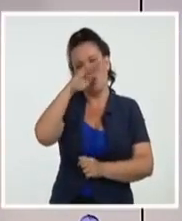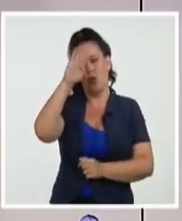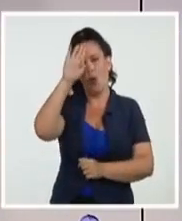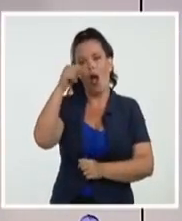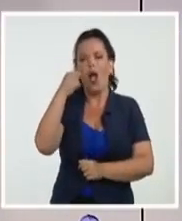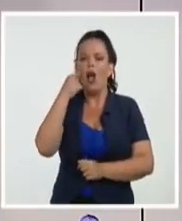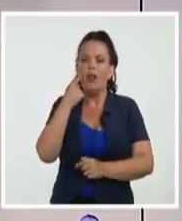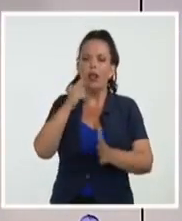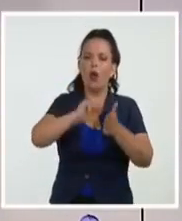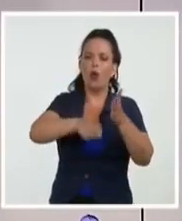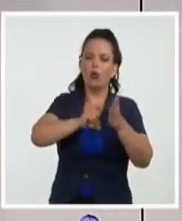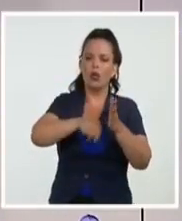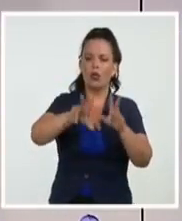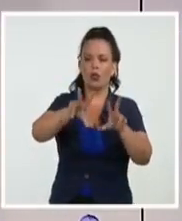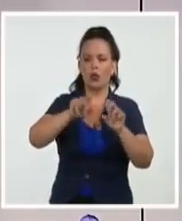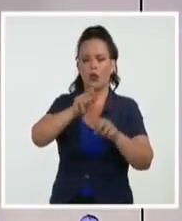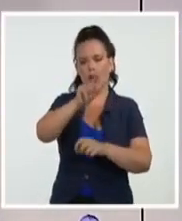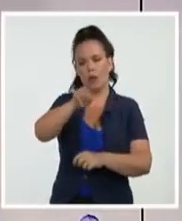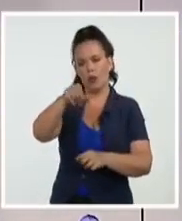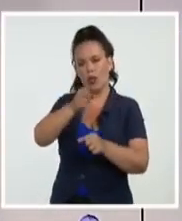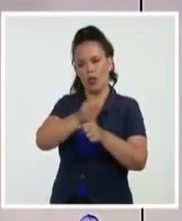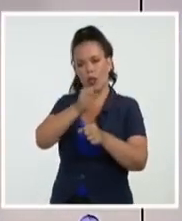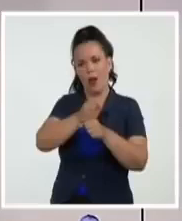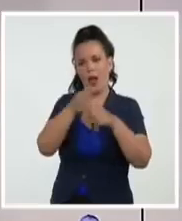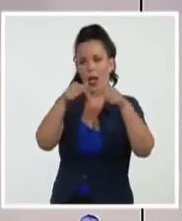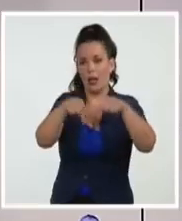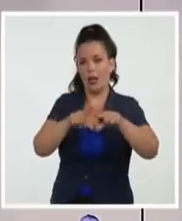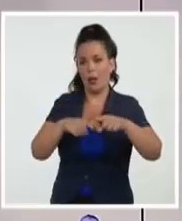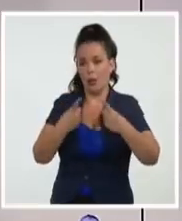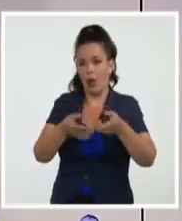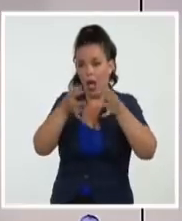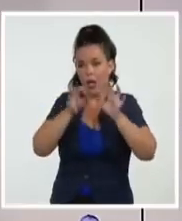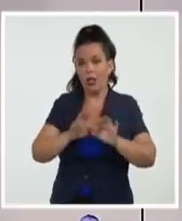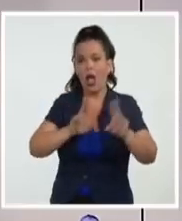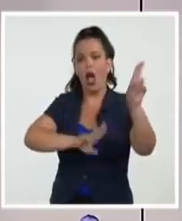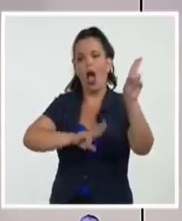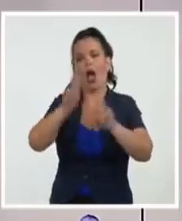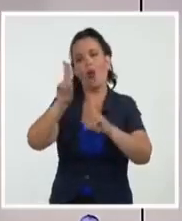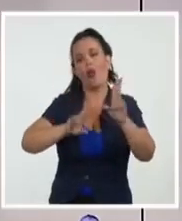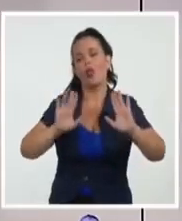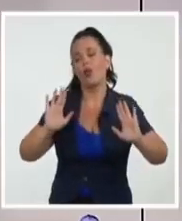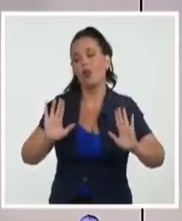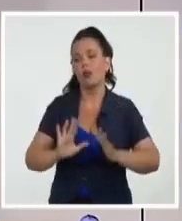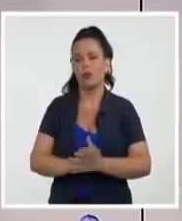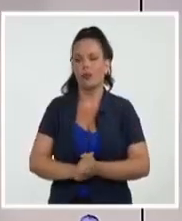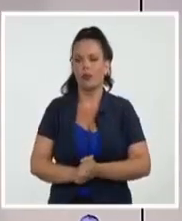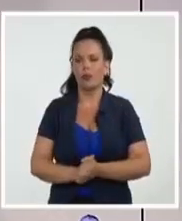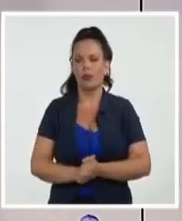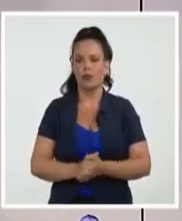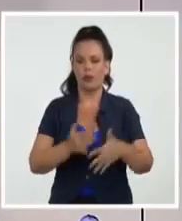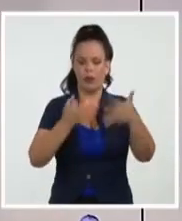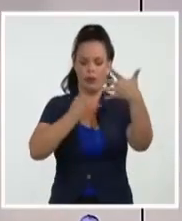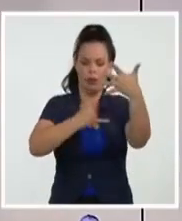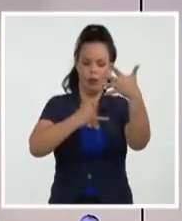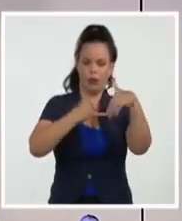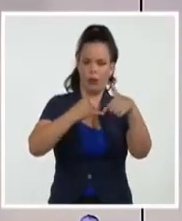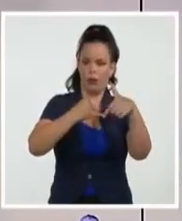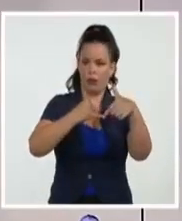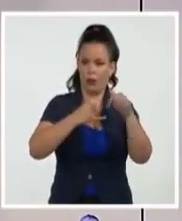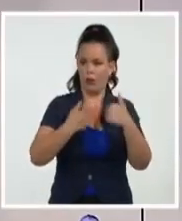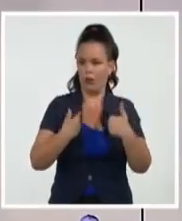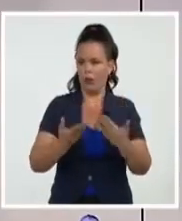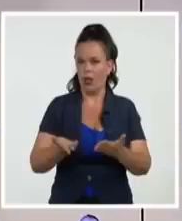diplomáticos donde la reciprocidad tiene un papel fundamental. Y por último, exigir, dicen ellos,